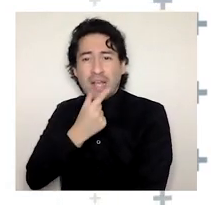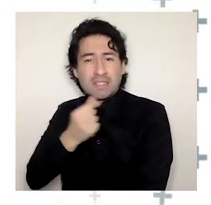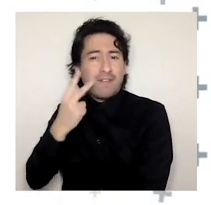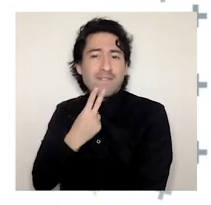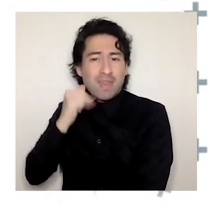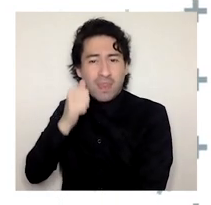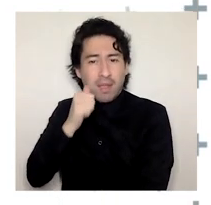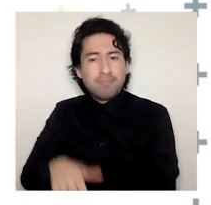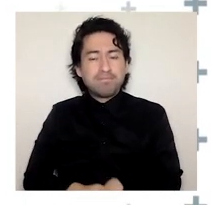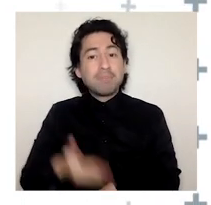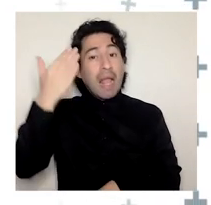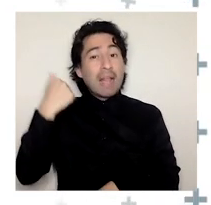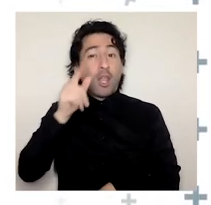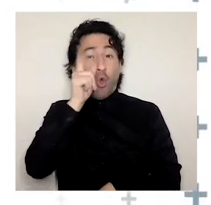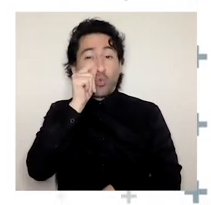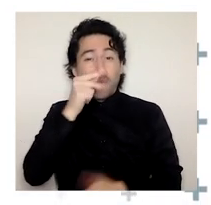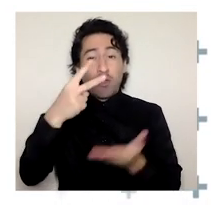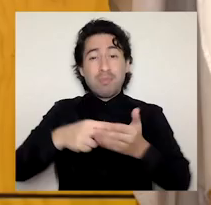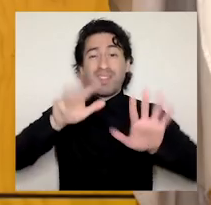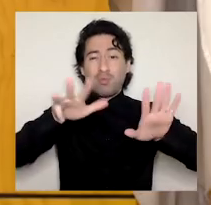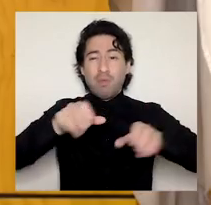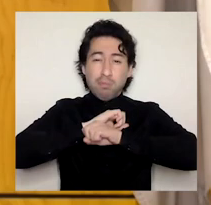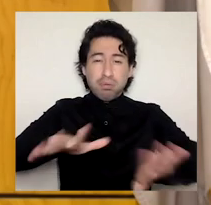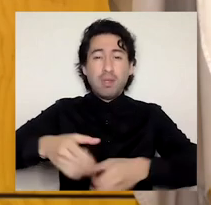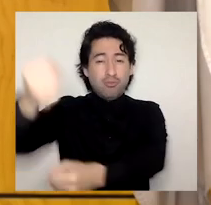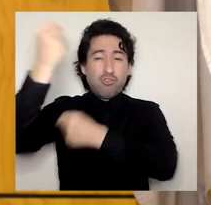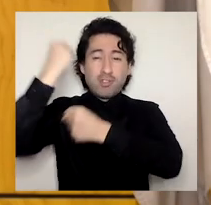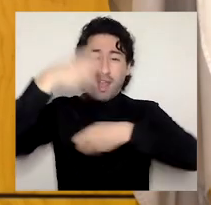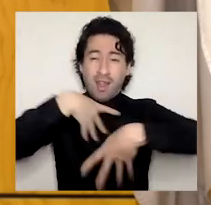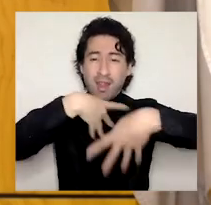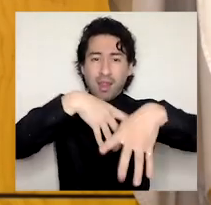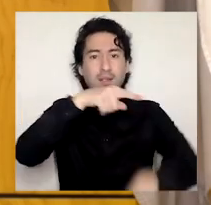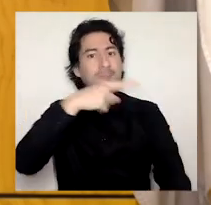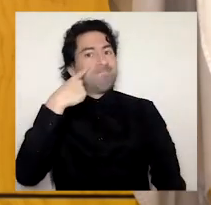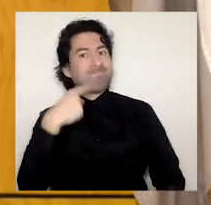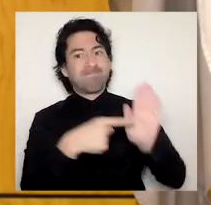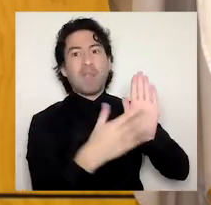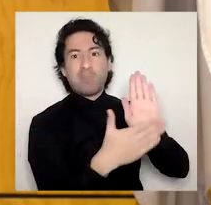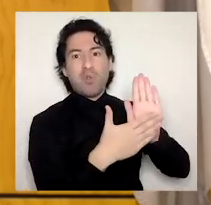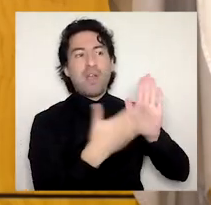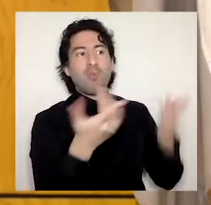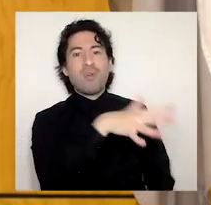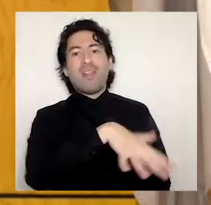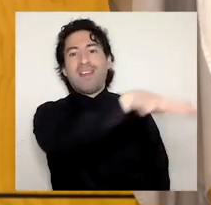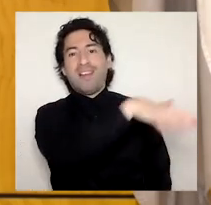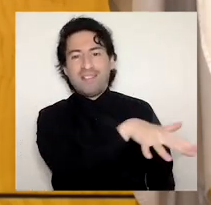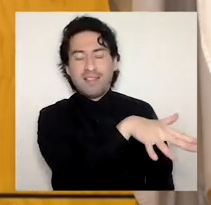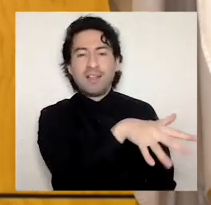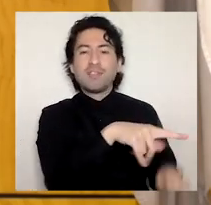de esa realidad social y humana. Hoy nuestra tarea es preguntarnos colectivamente